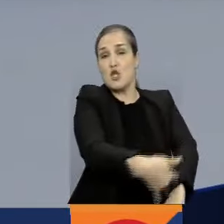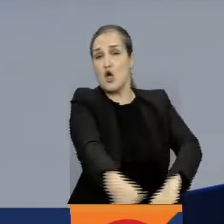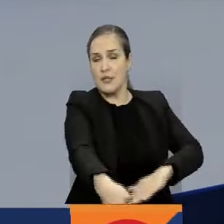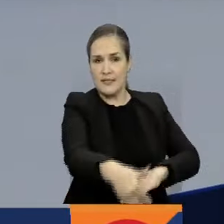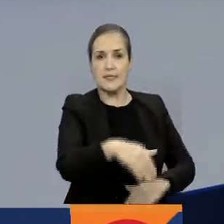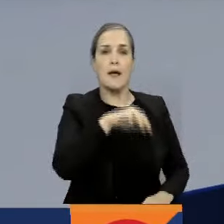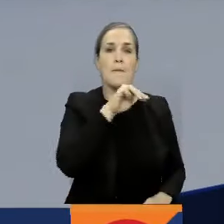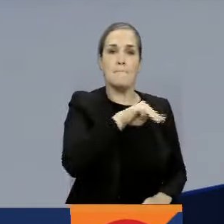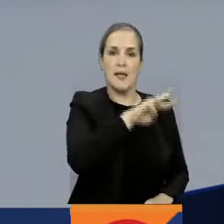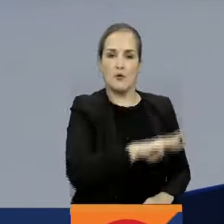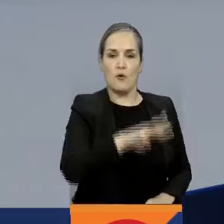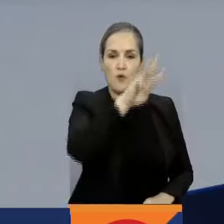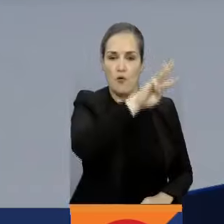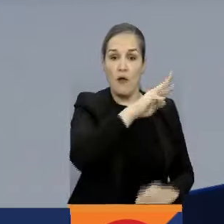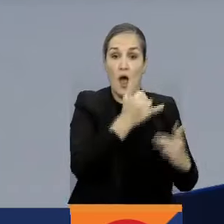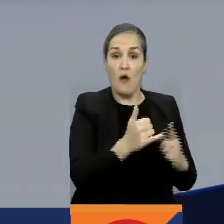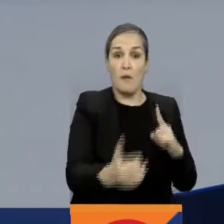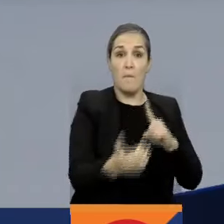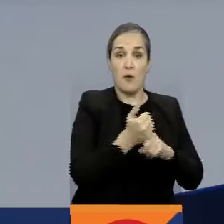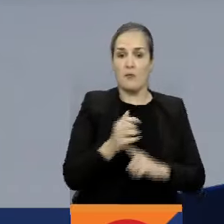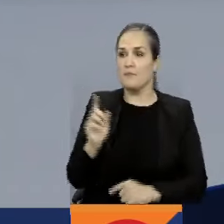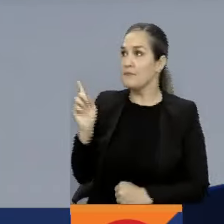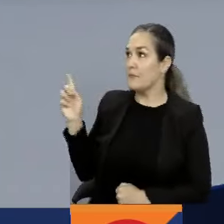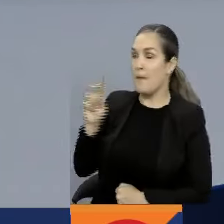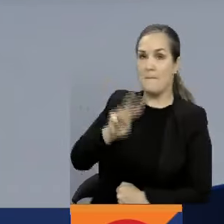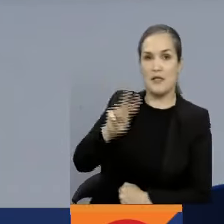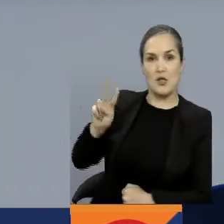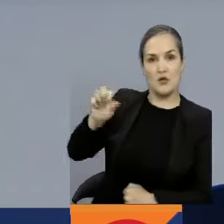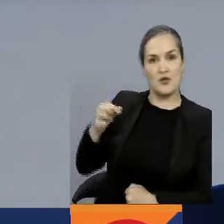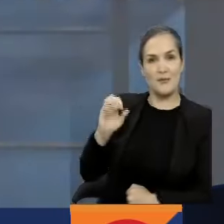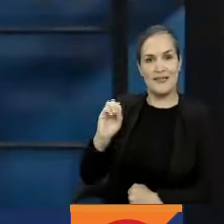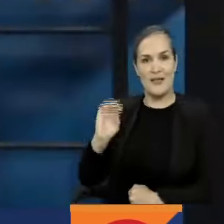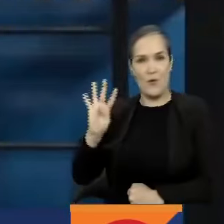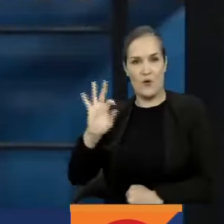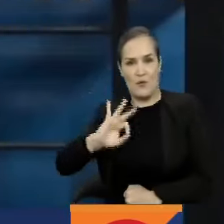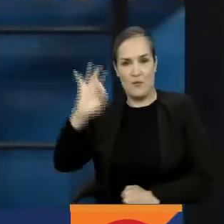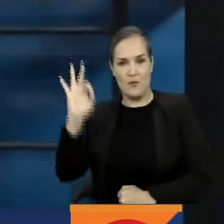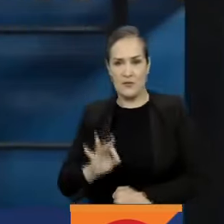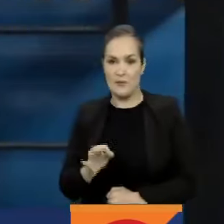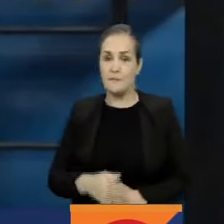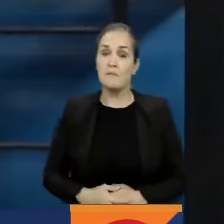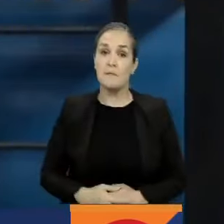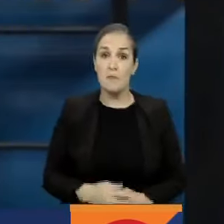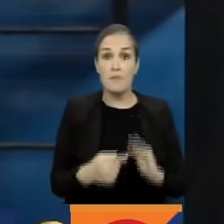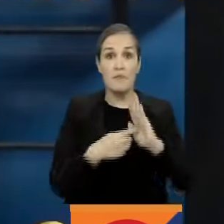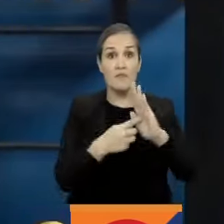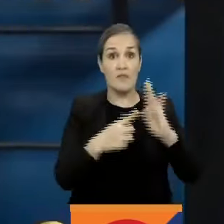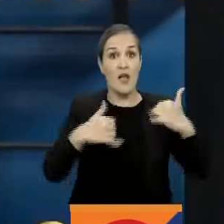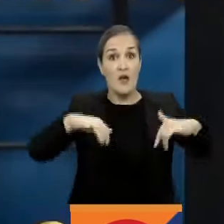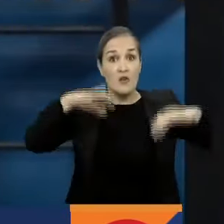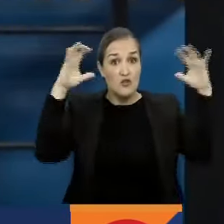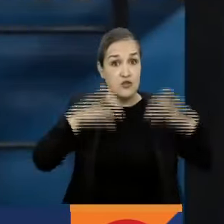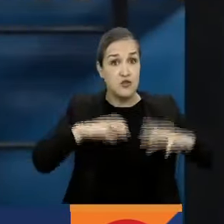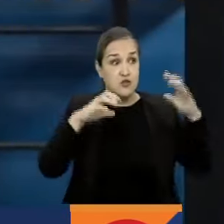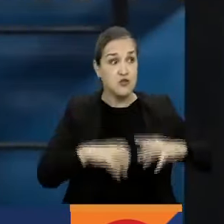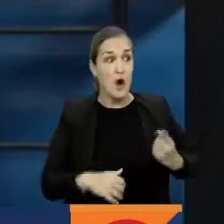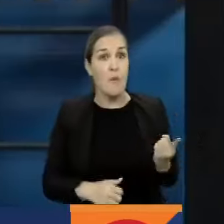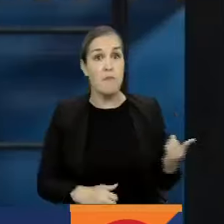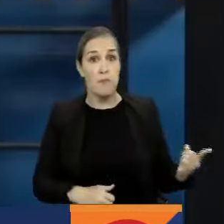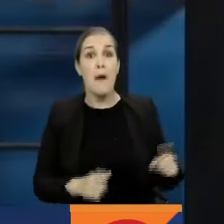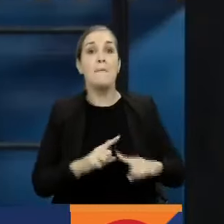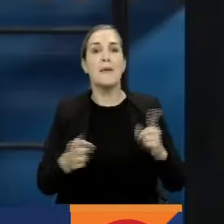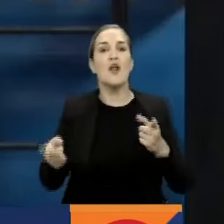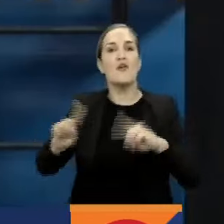logrando llegar al 22,04% de su capacidad. Obviamente una muestra de que sí está lloviendo, pero también de que sí estamos